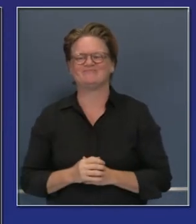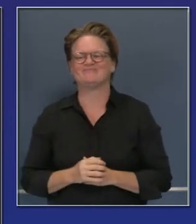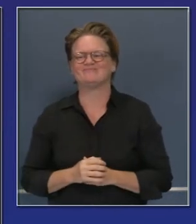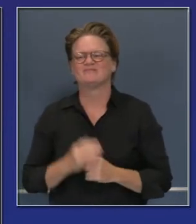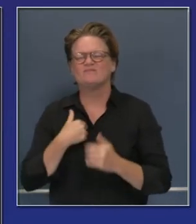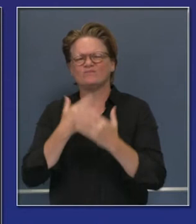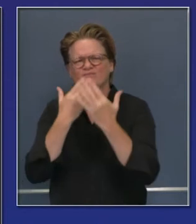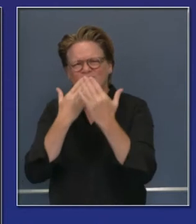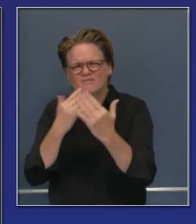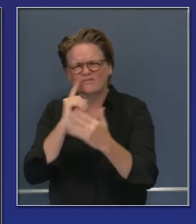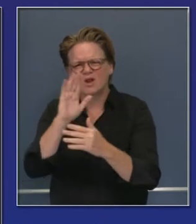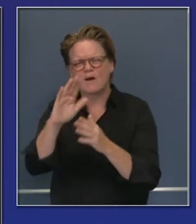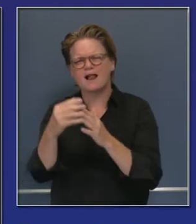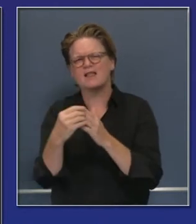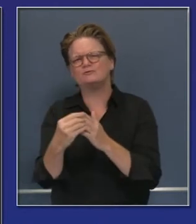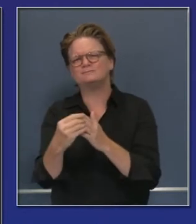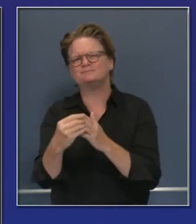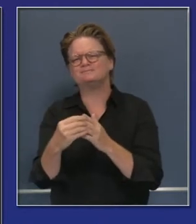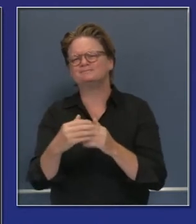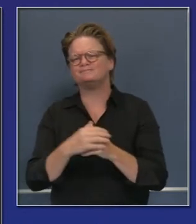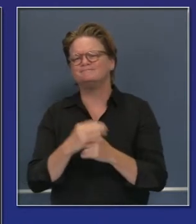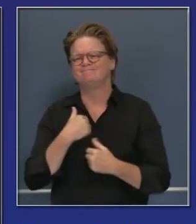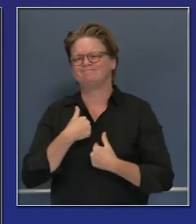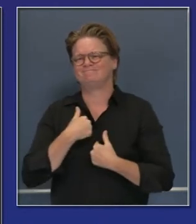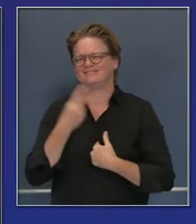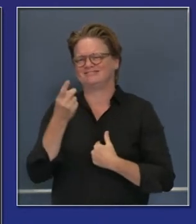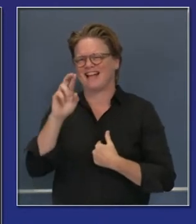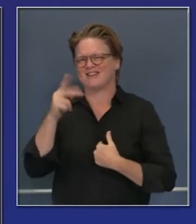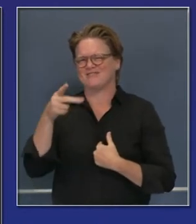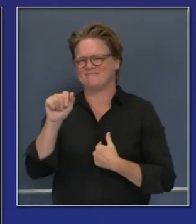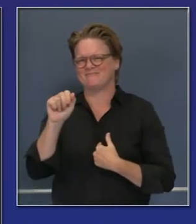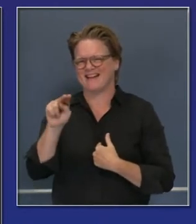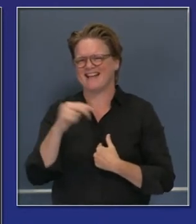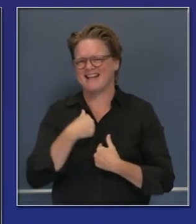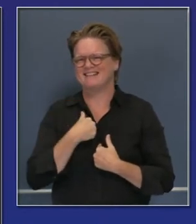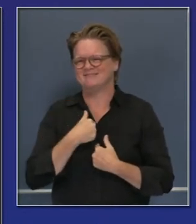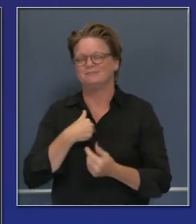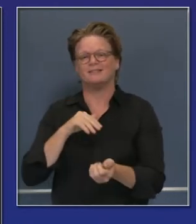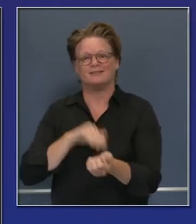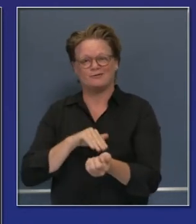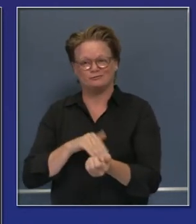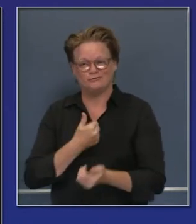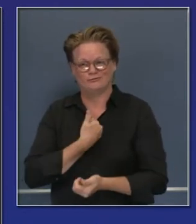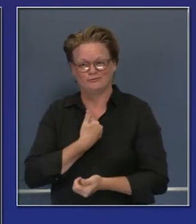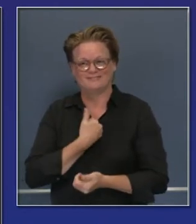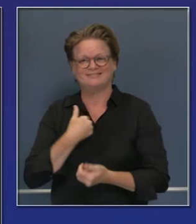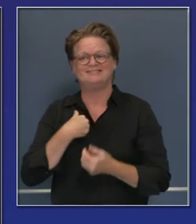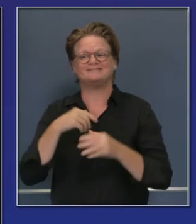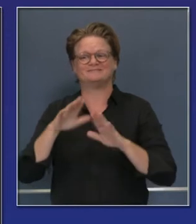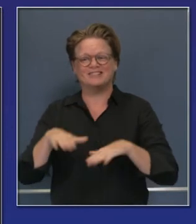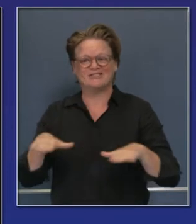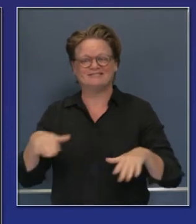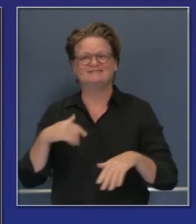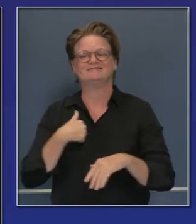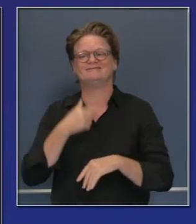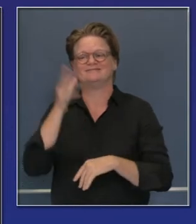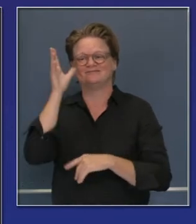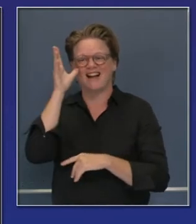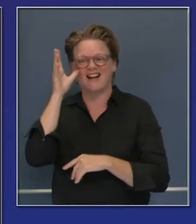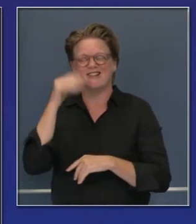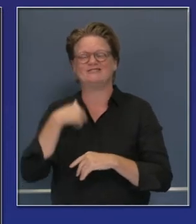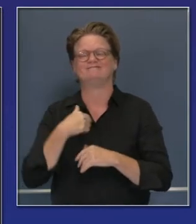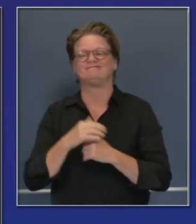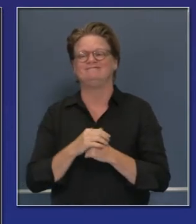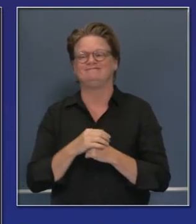Muchas gracias por su liderazgo. Yo soy el doctor Richard Pan, soy pediatra y soy padre y jefe del Comité del Senado de Salud.